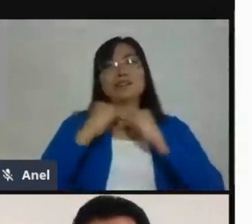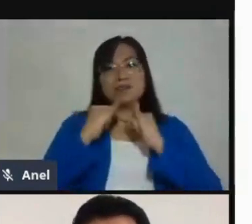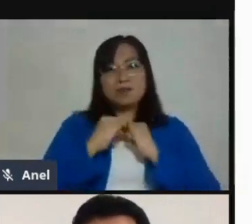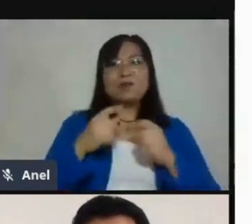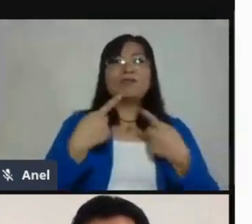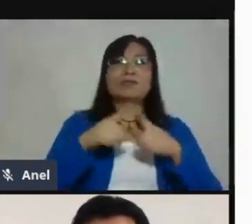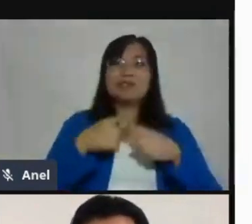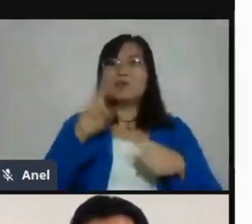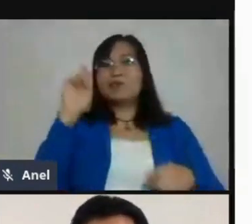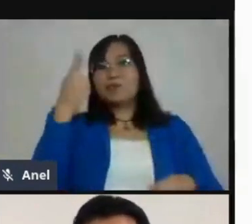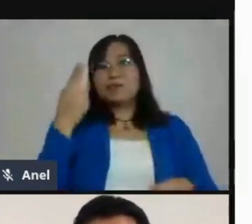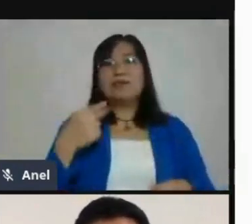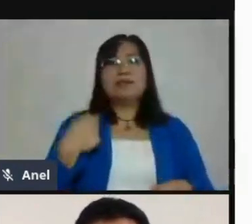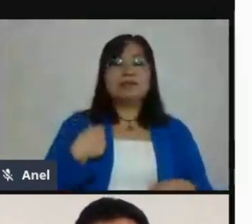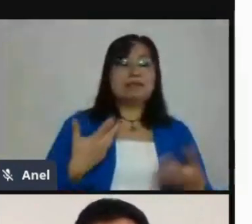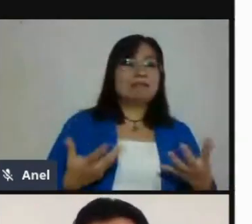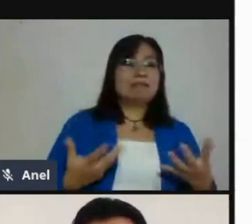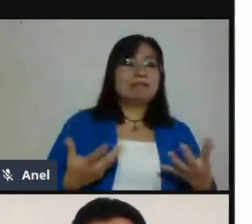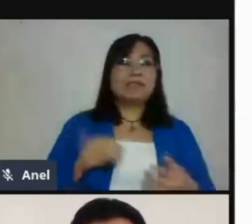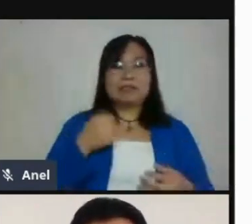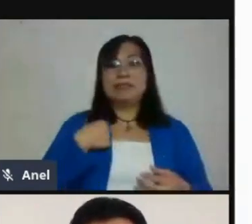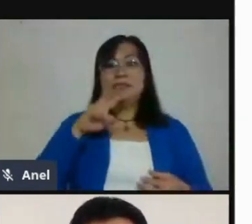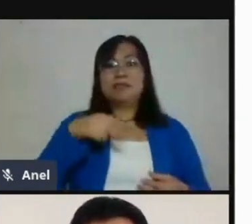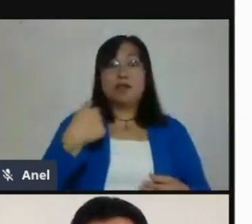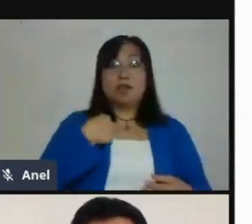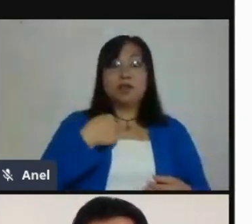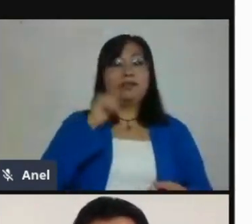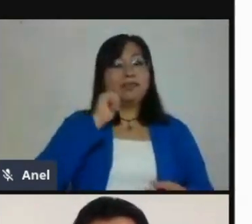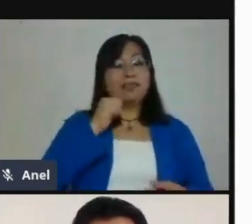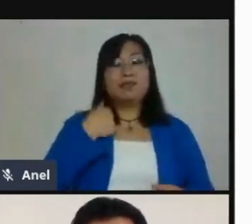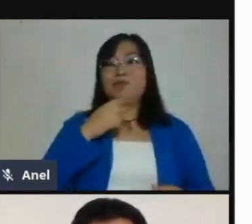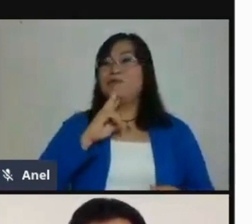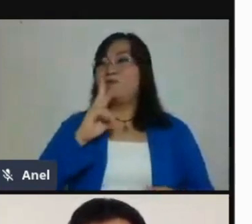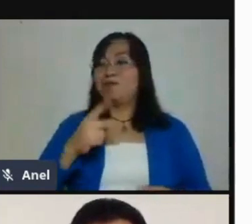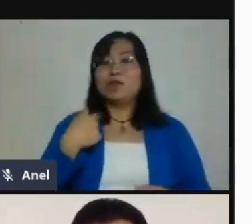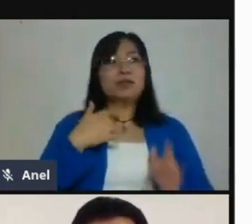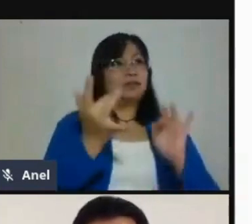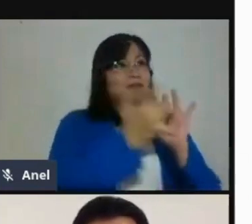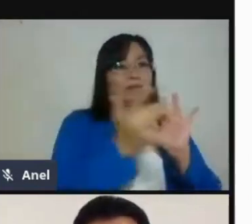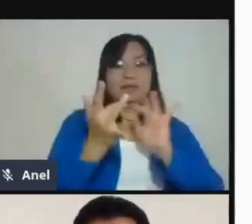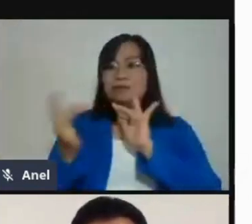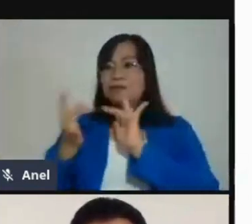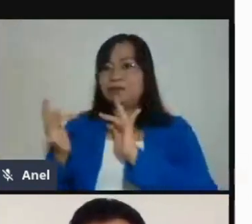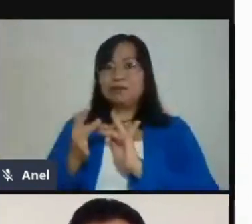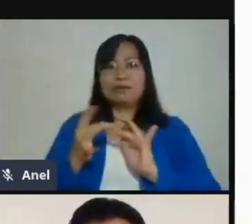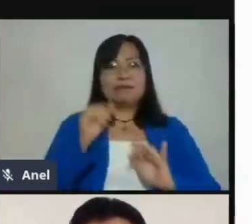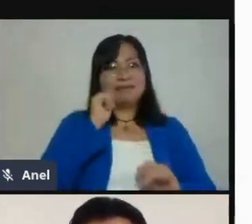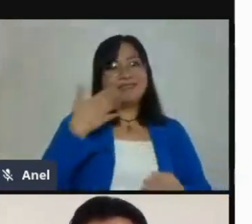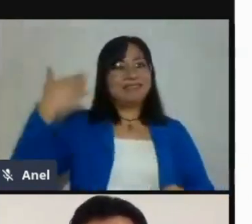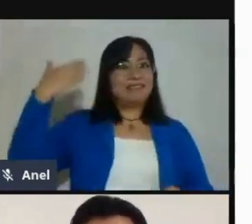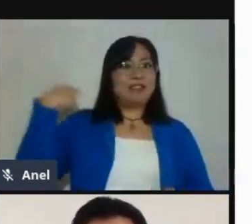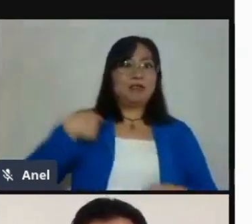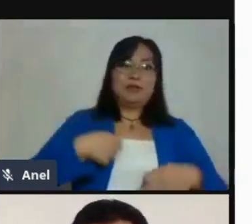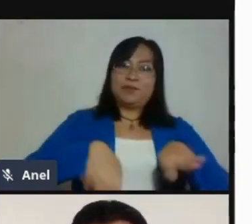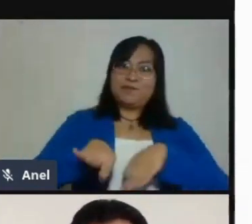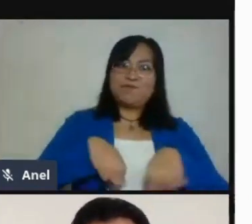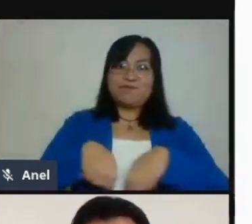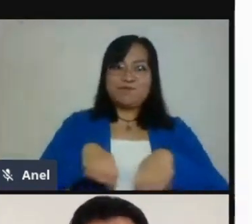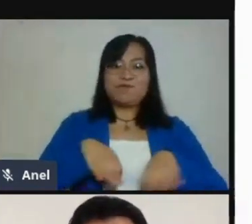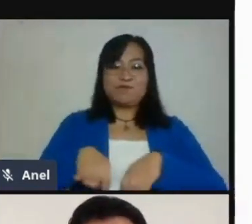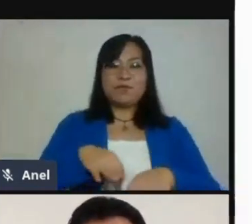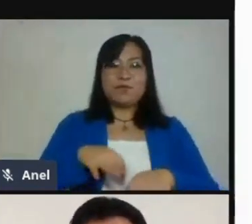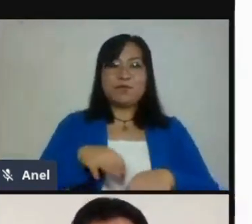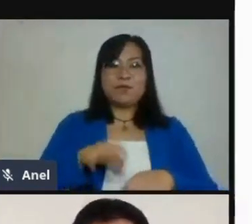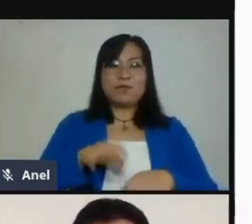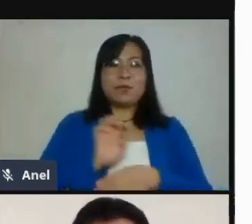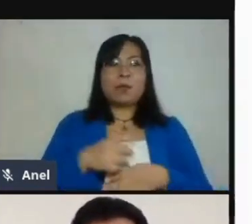particularmente. A mí me toca ser voz de muchos esfuerzos en PREPA SUPAEP desde hace mucho tiempo donde se ha intentado tener